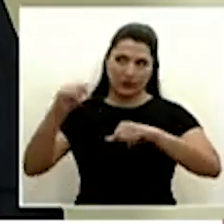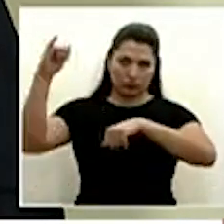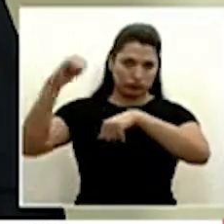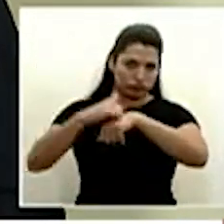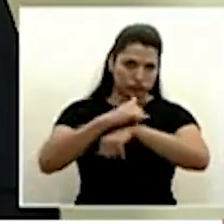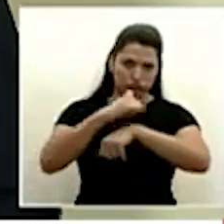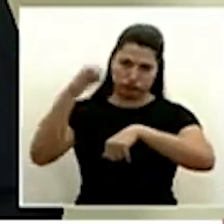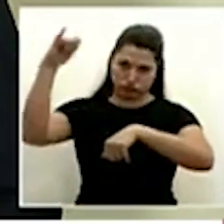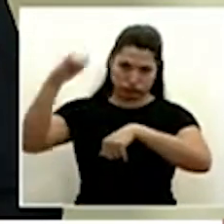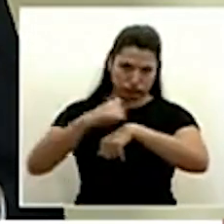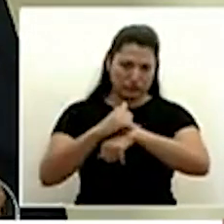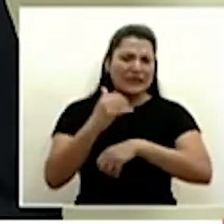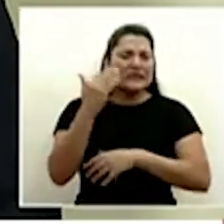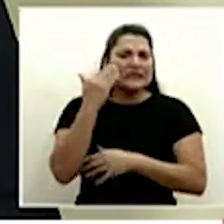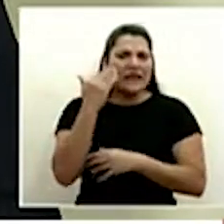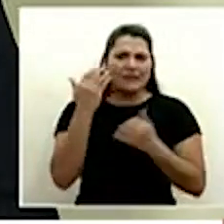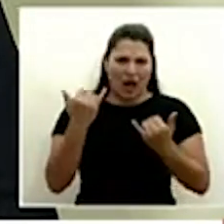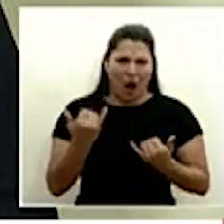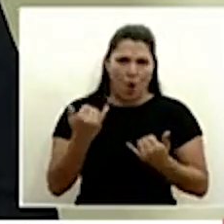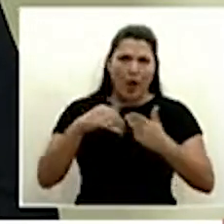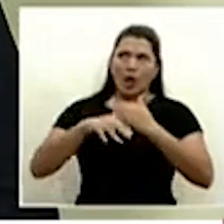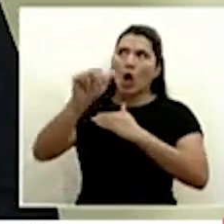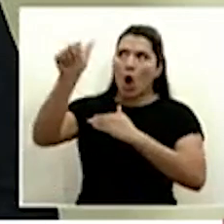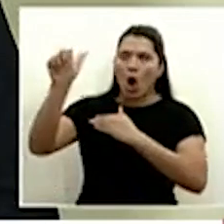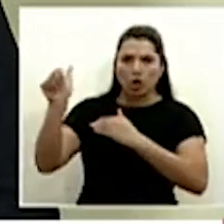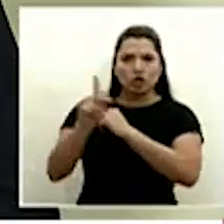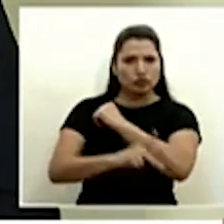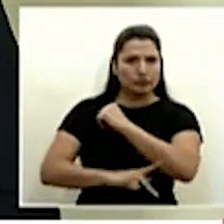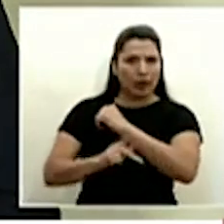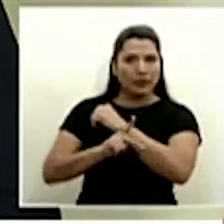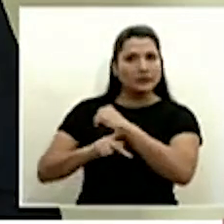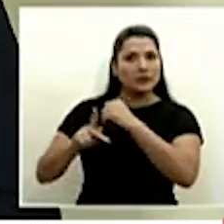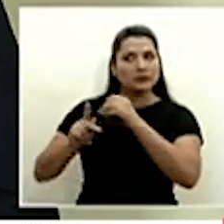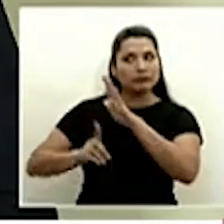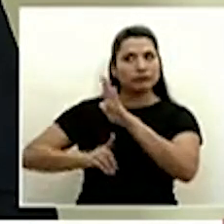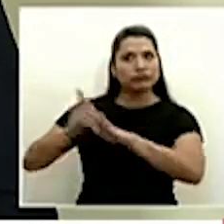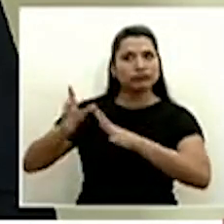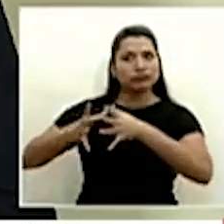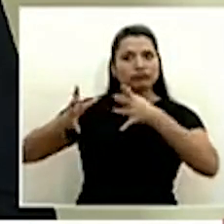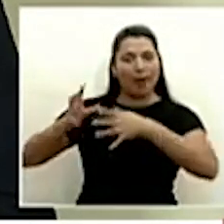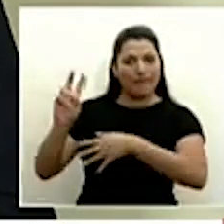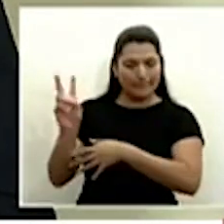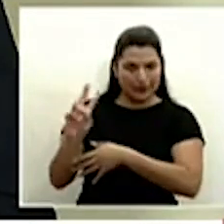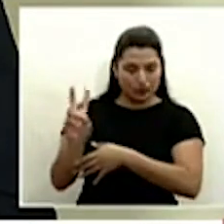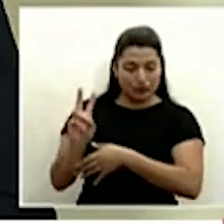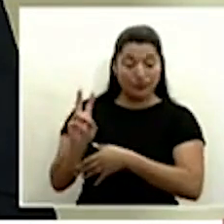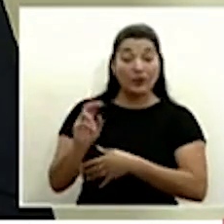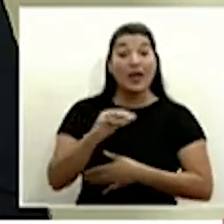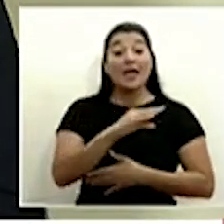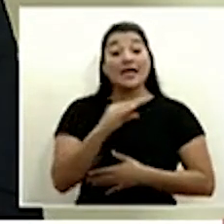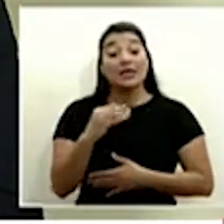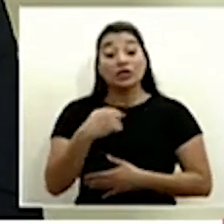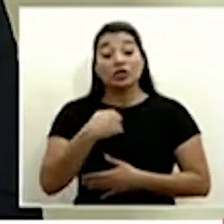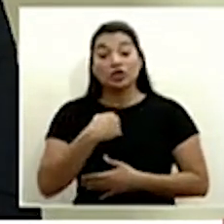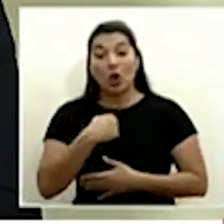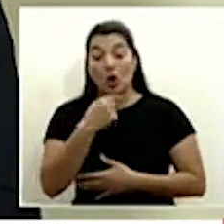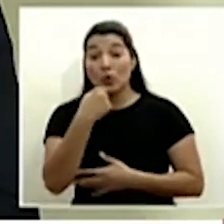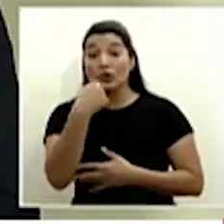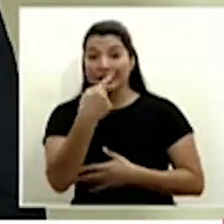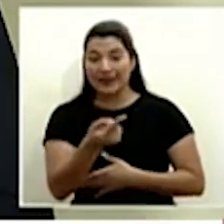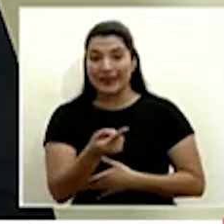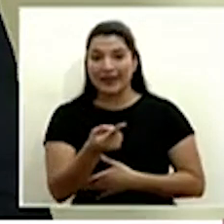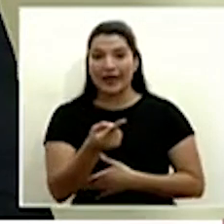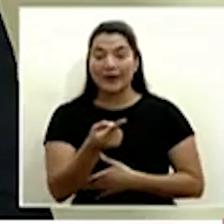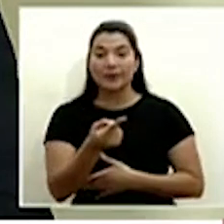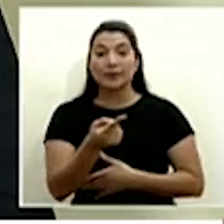en ese momento hay transmisión en otros países y lo que yo indicaba de la vulnerabilidad eventualmente